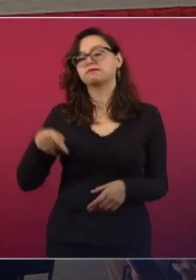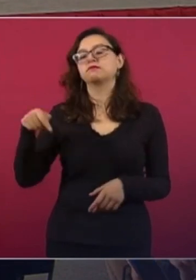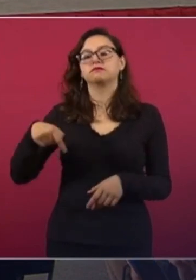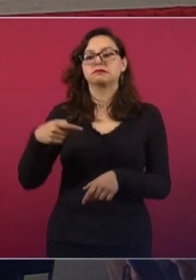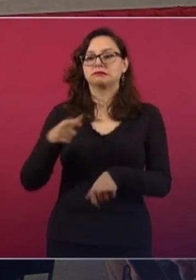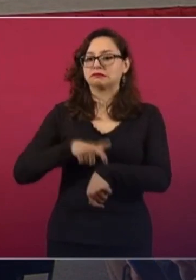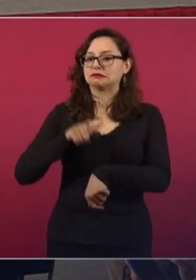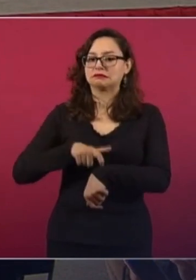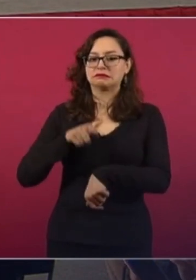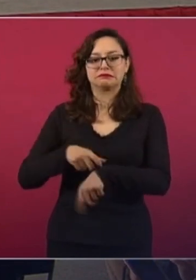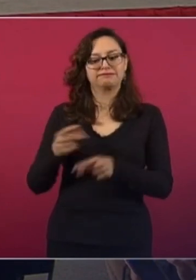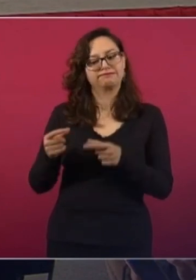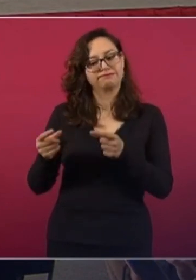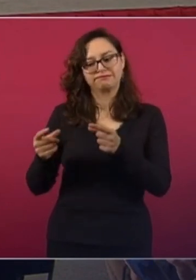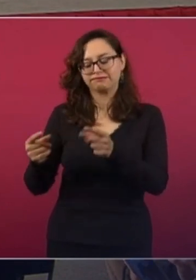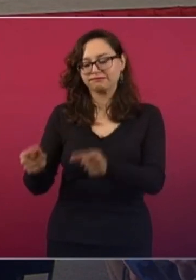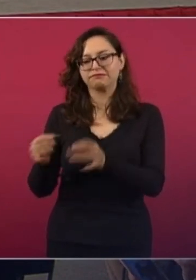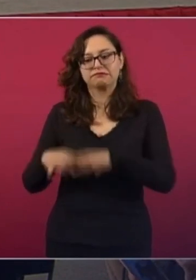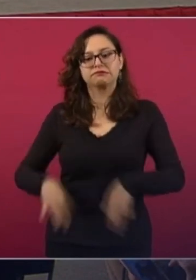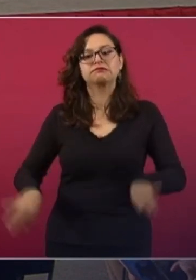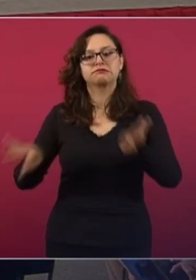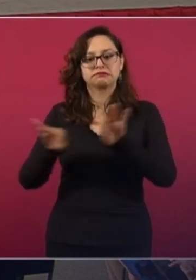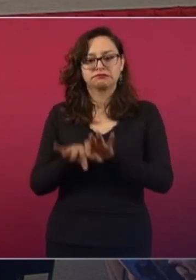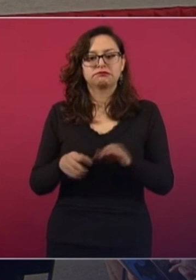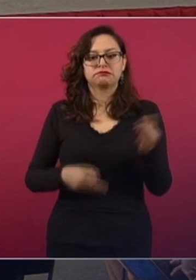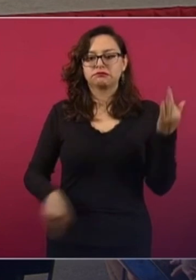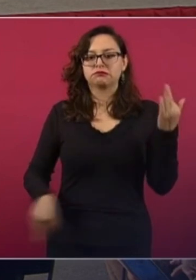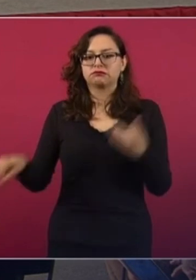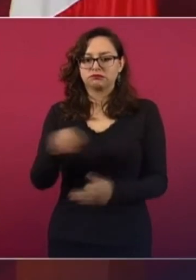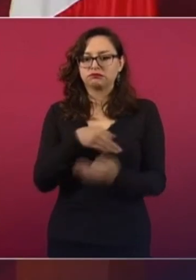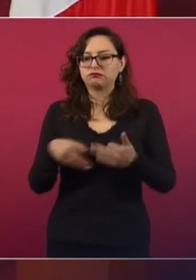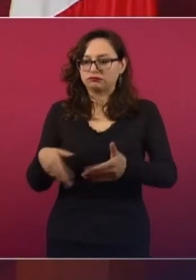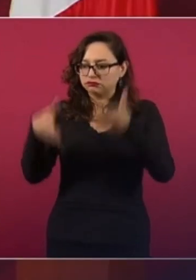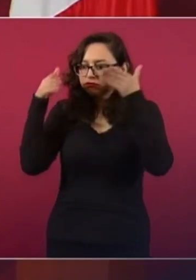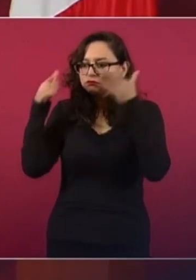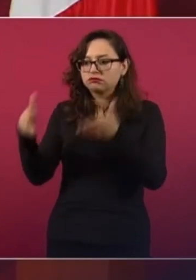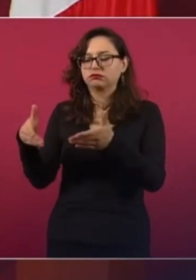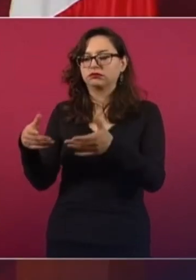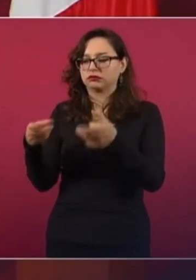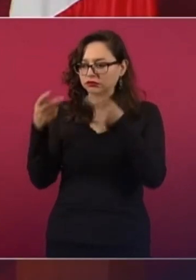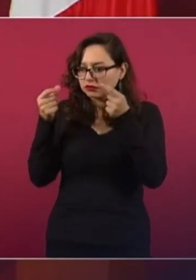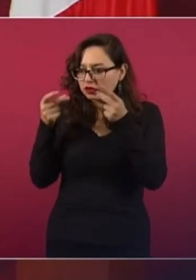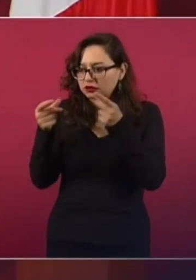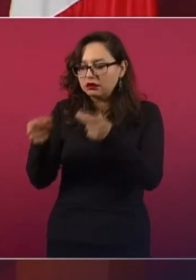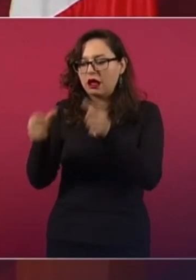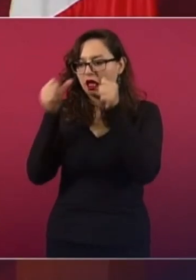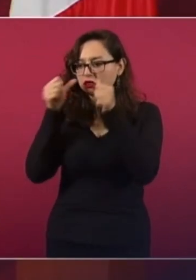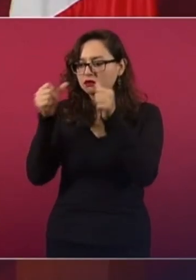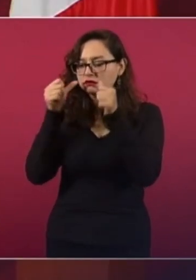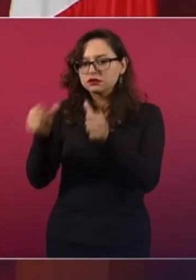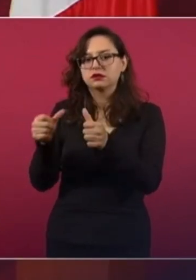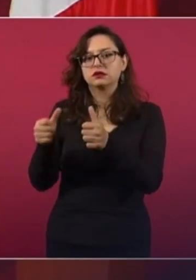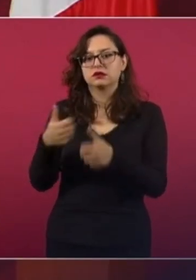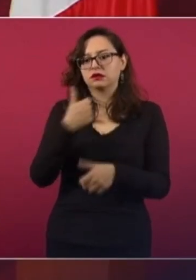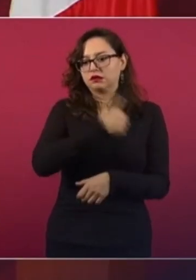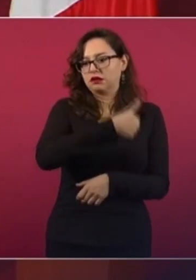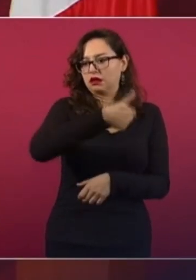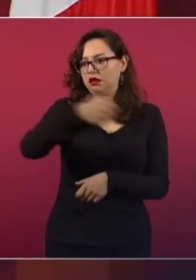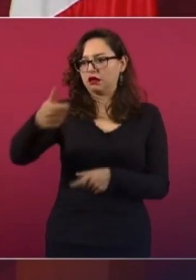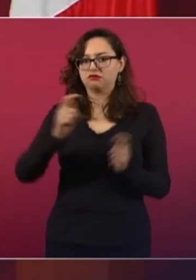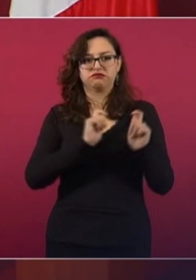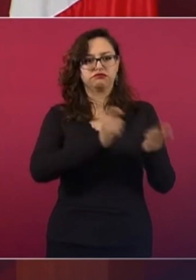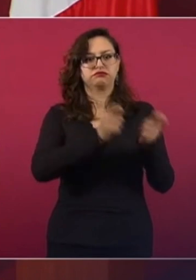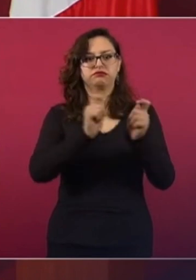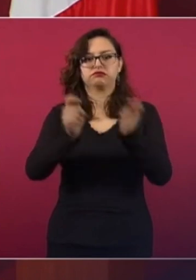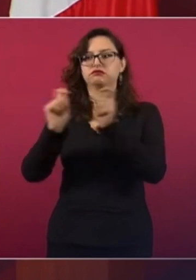importante, así es que estamos todos muy concentrados haciendo la tarea que nos corresponde a cada uno